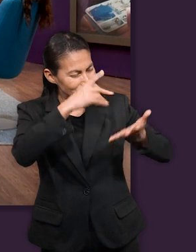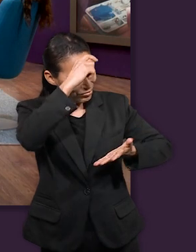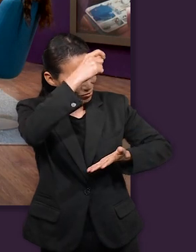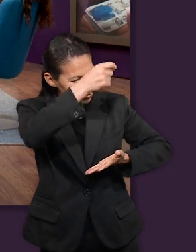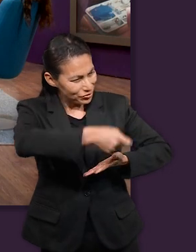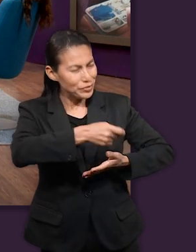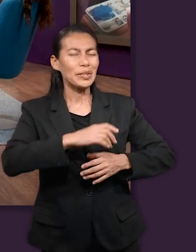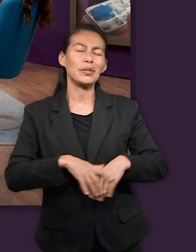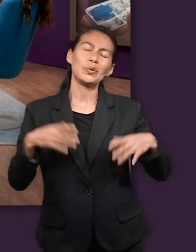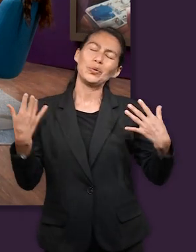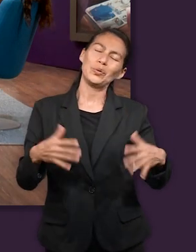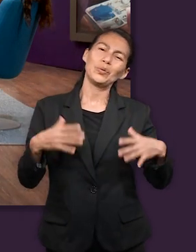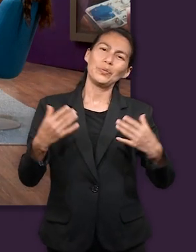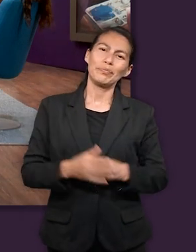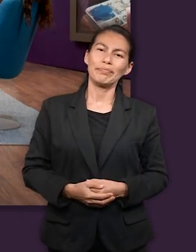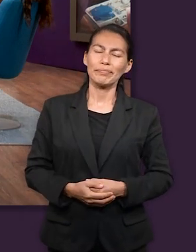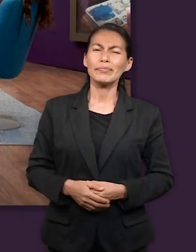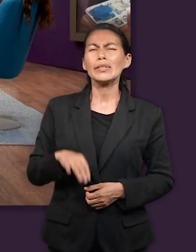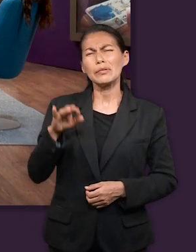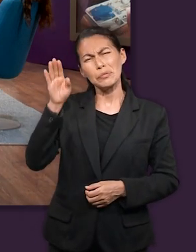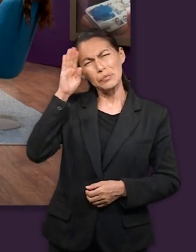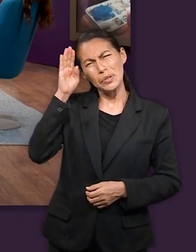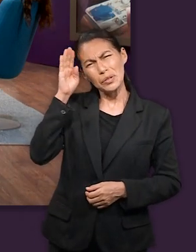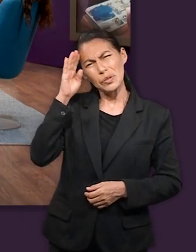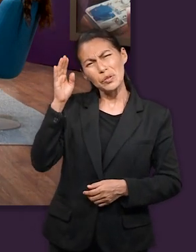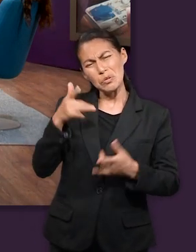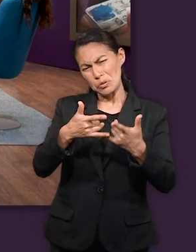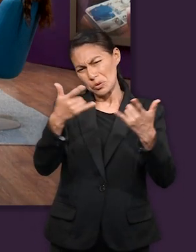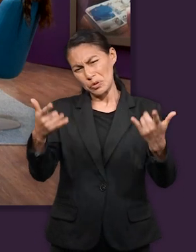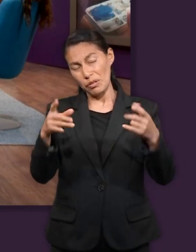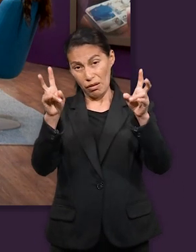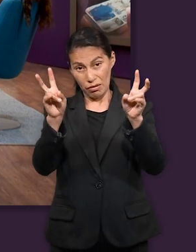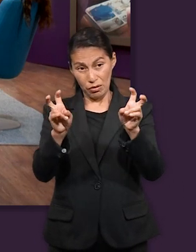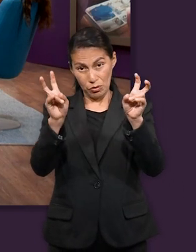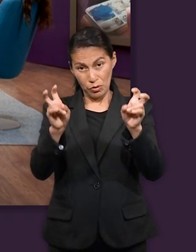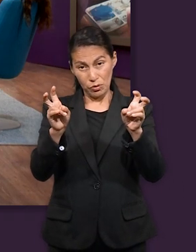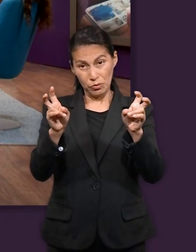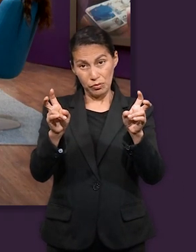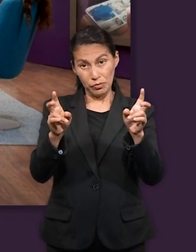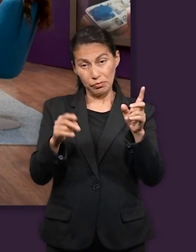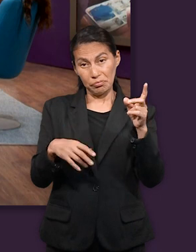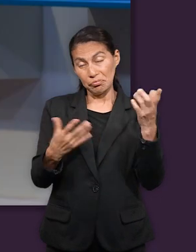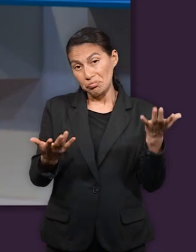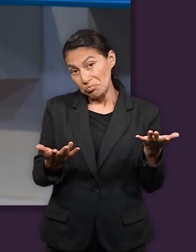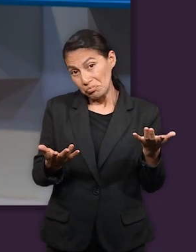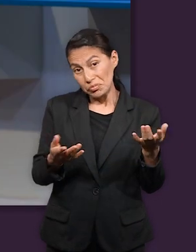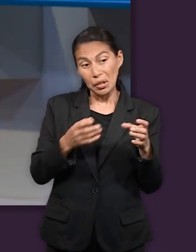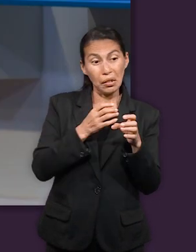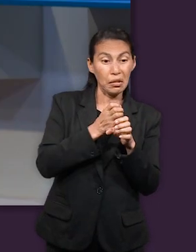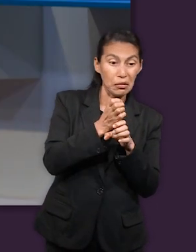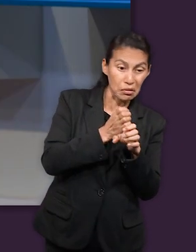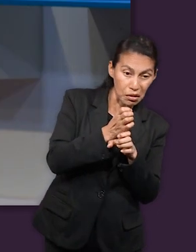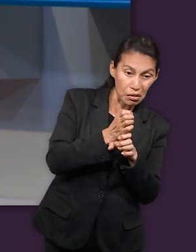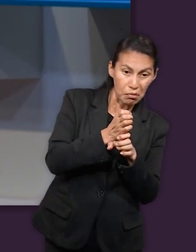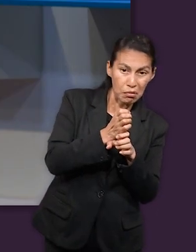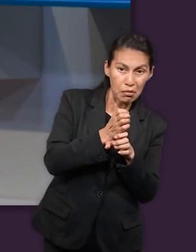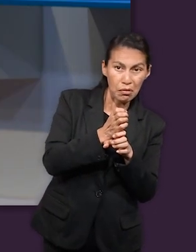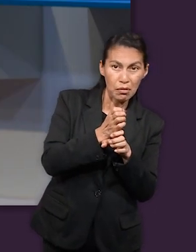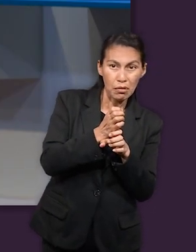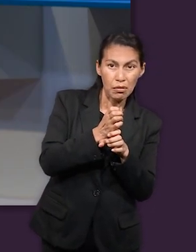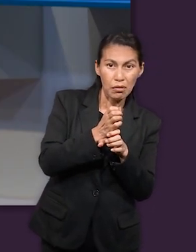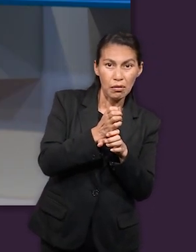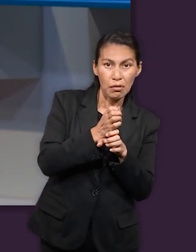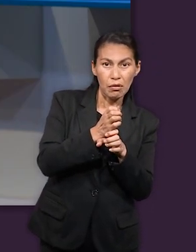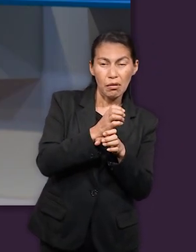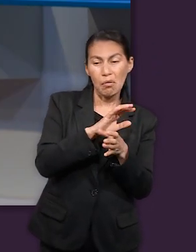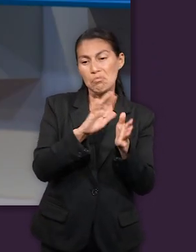recompensada por Dios con lo que vamos a estudiar en esta semana verdad si le tuviéramos que poner un título a la historia pues sin duda uno